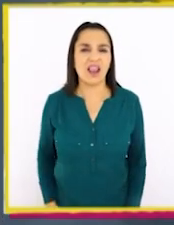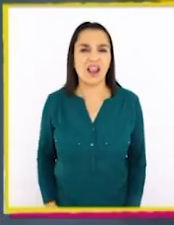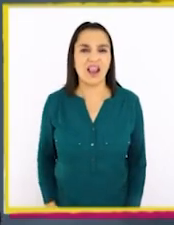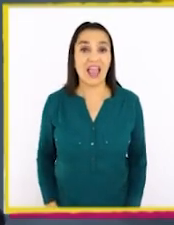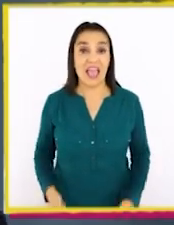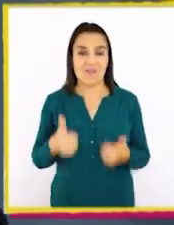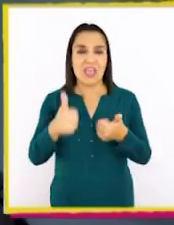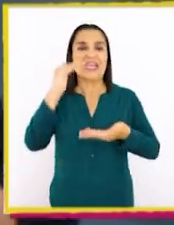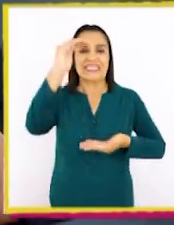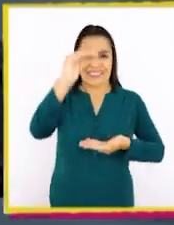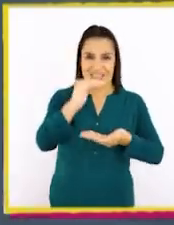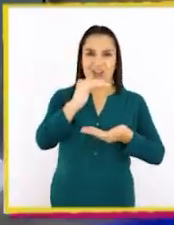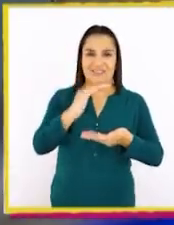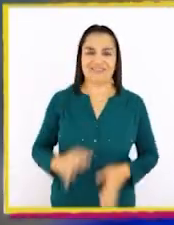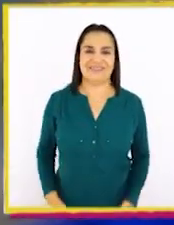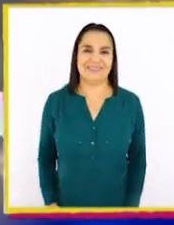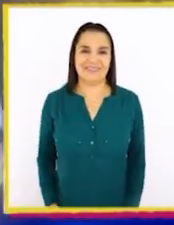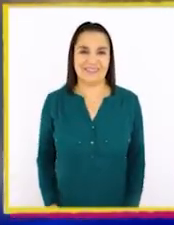¡Bien, chico!